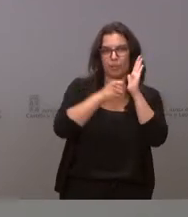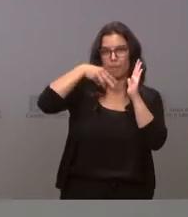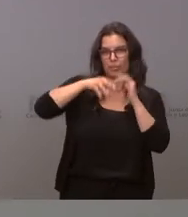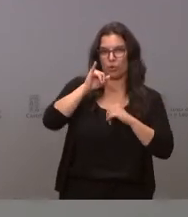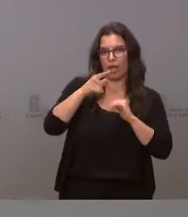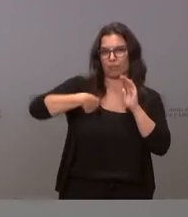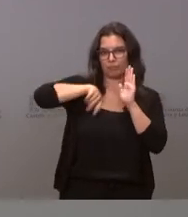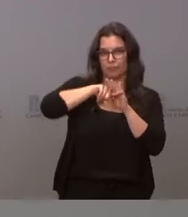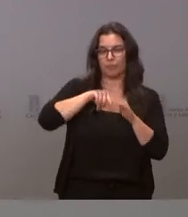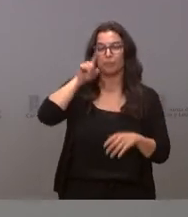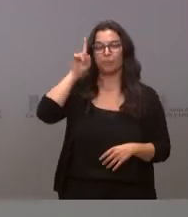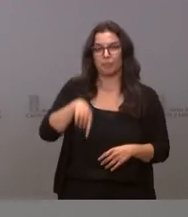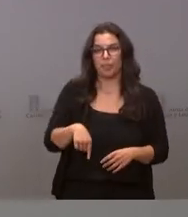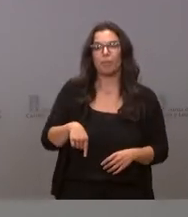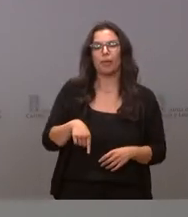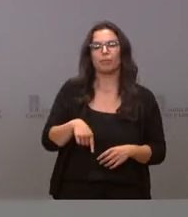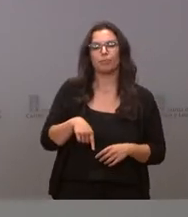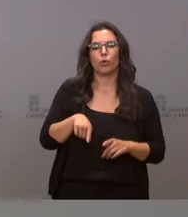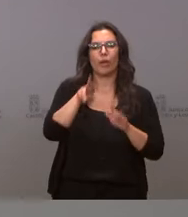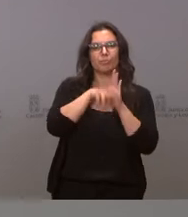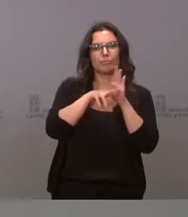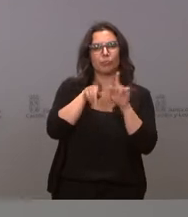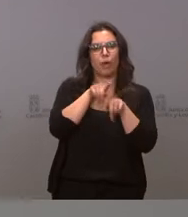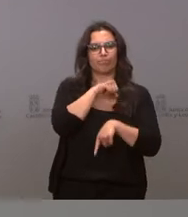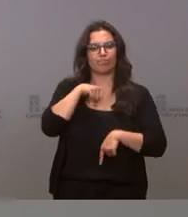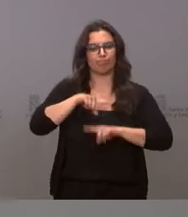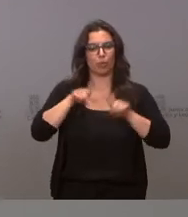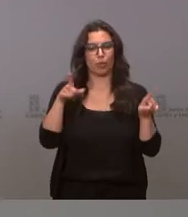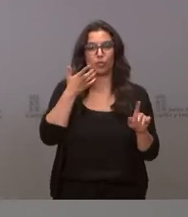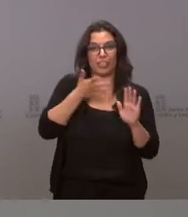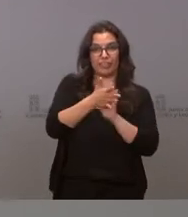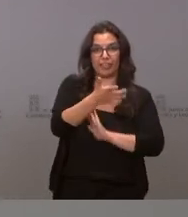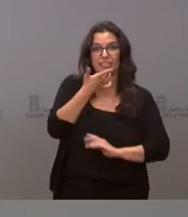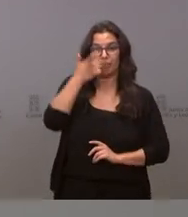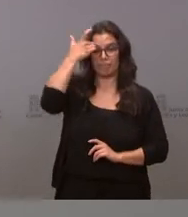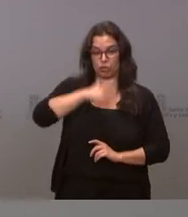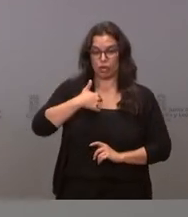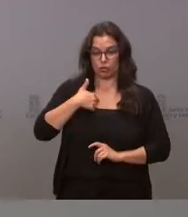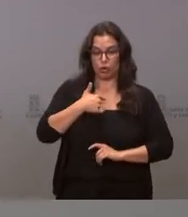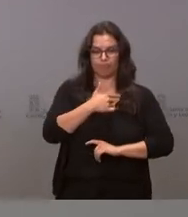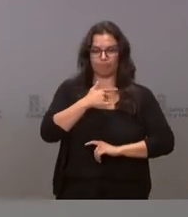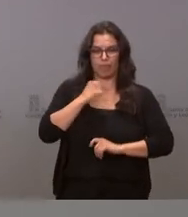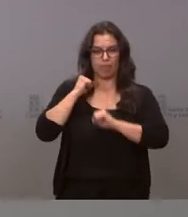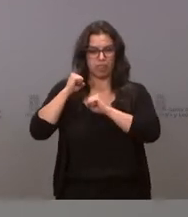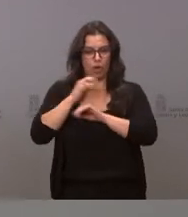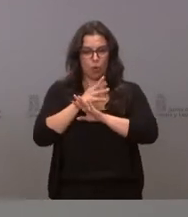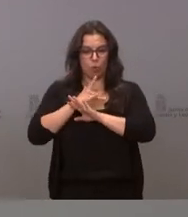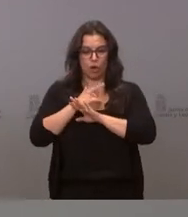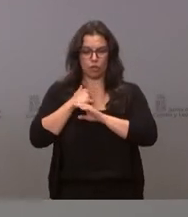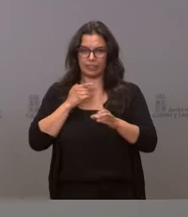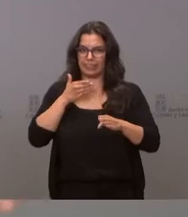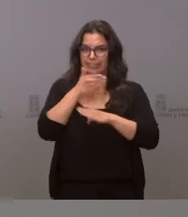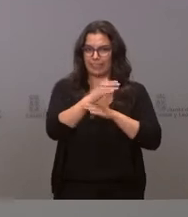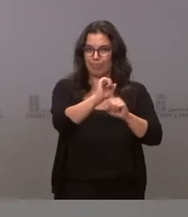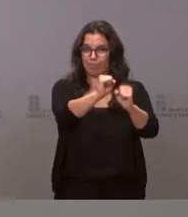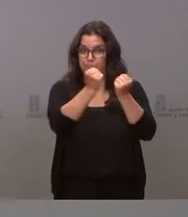venido funcionando un régimen de autoprohibidos que ayuda a quienes teniendo problemas con el juego quieren alejarse de estos establecimientos y, al